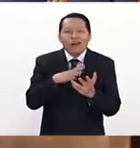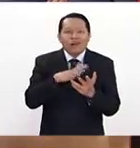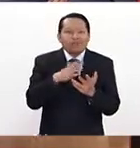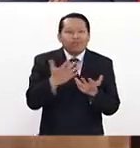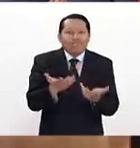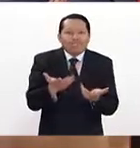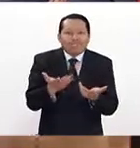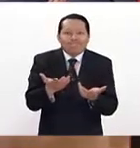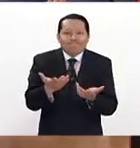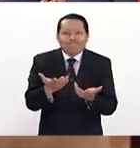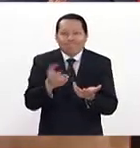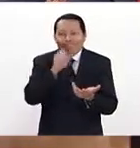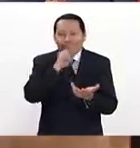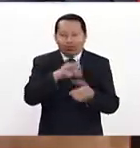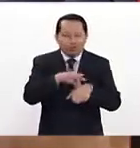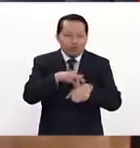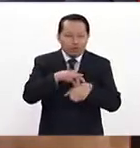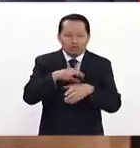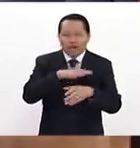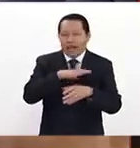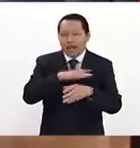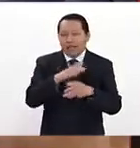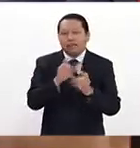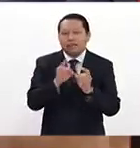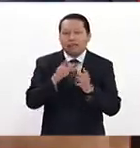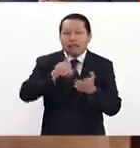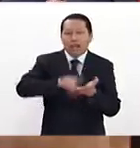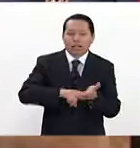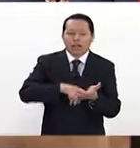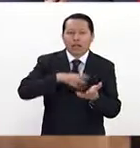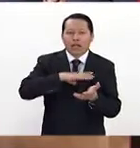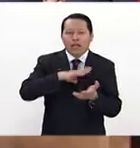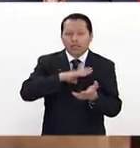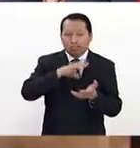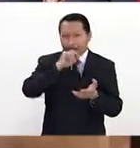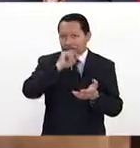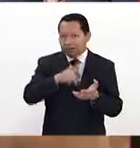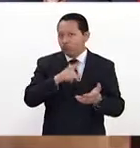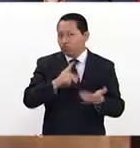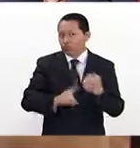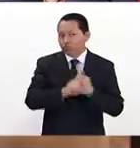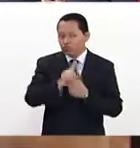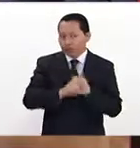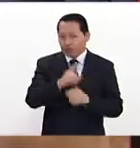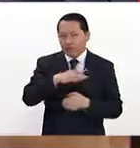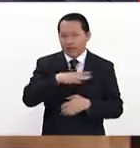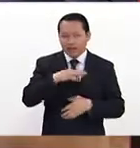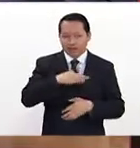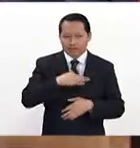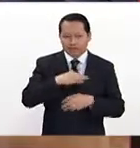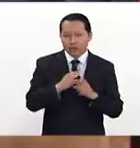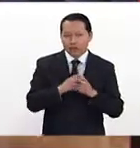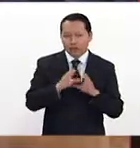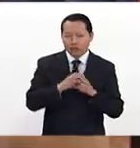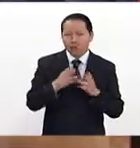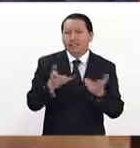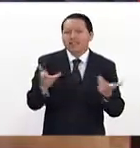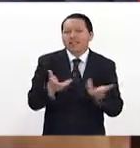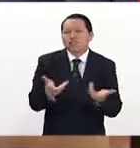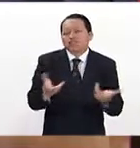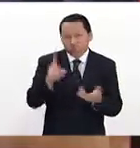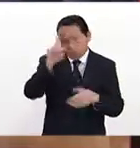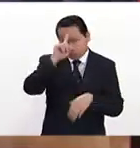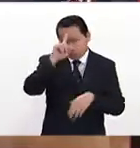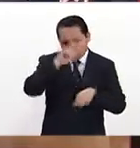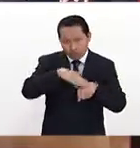están pues dotados o más bien afectados con este tipo de de de organismos. ¿Cómo cómo cómo hacerle? ¿Qué